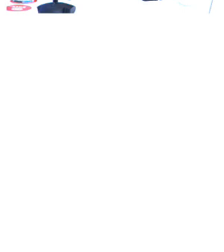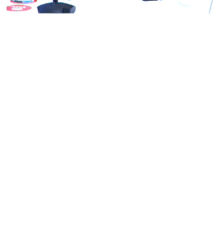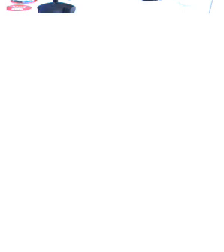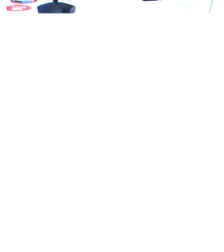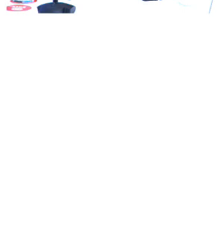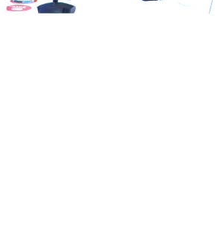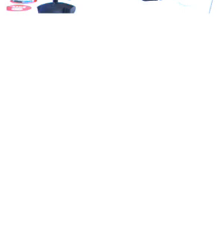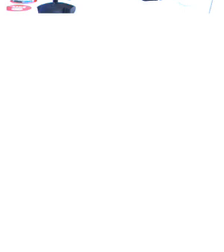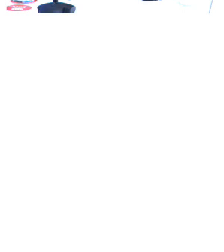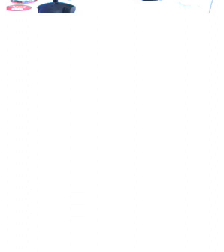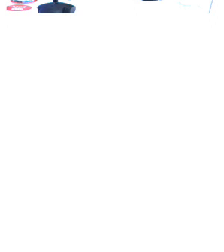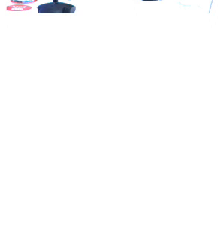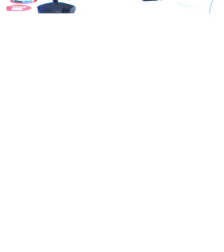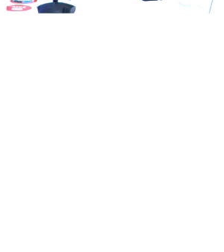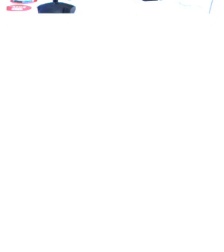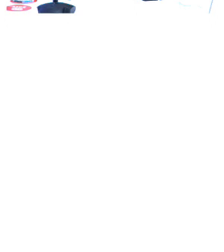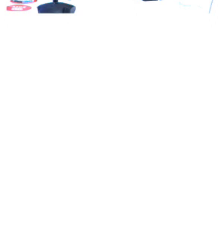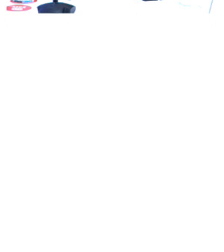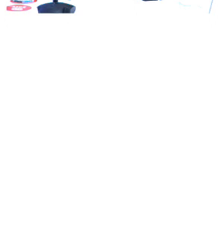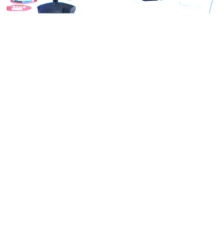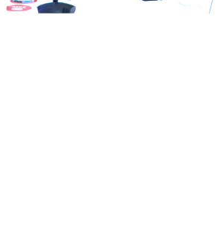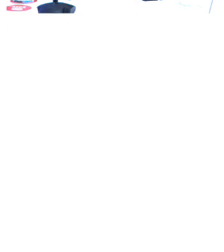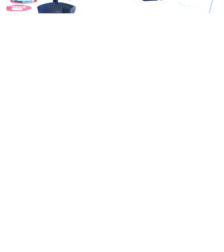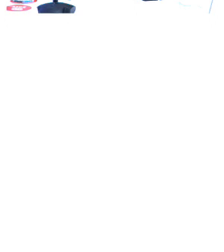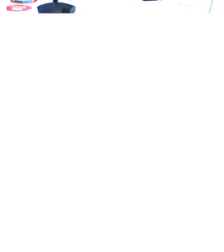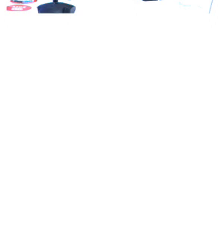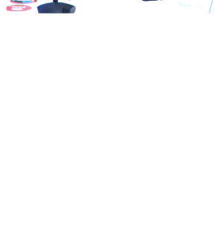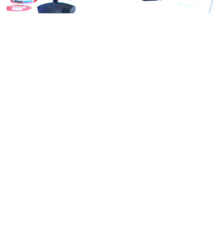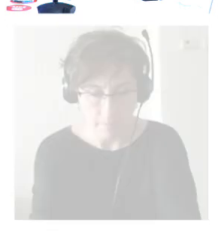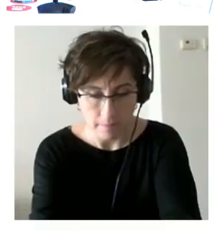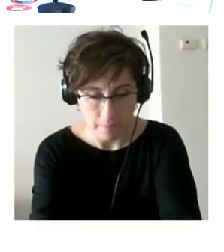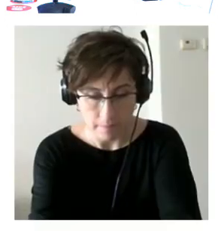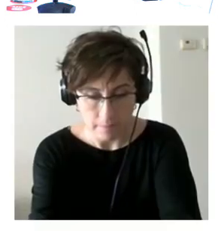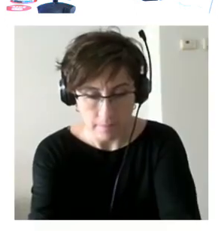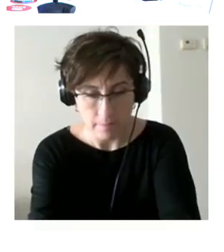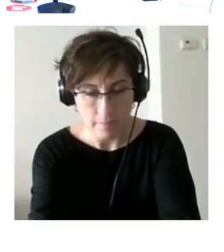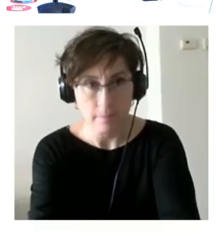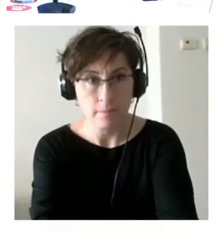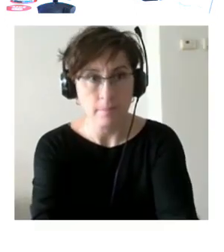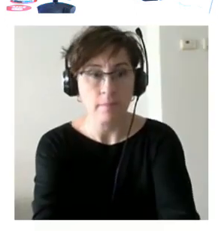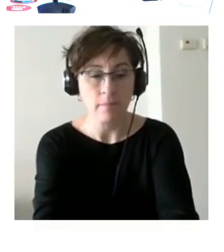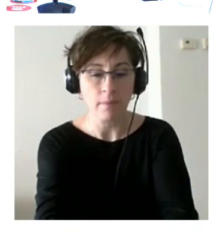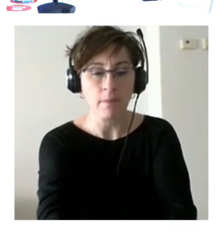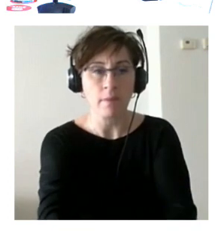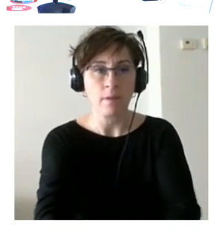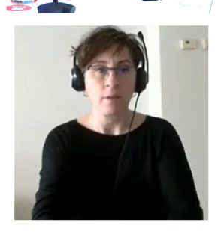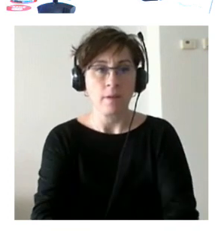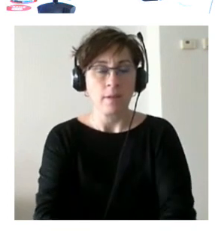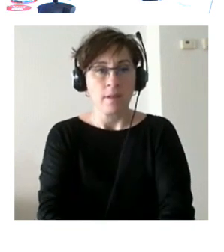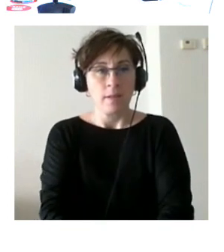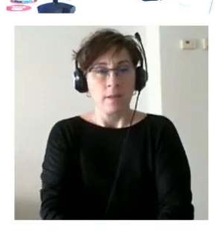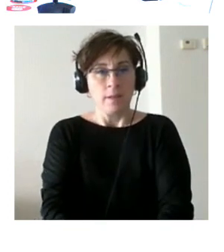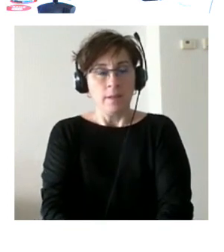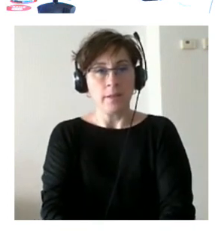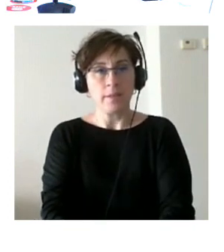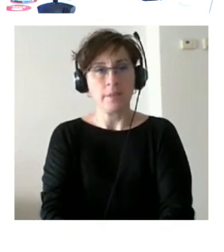como vínculos de confianza entre la persona que está buscando trabajo y la empresa entonces para nosotros en